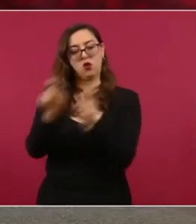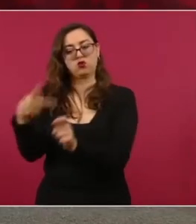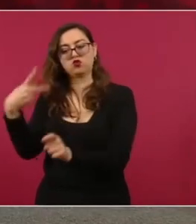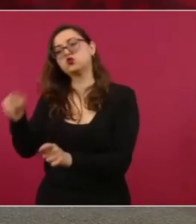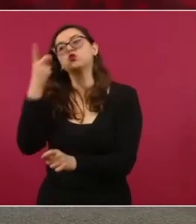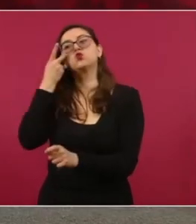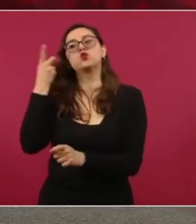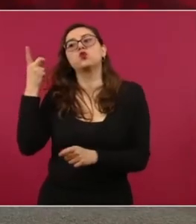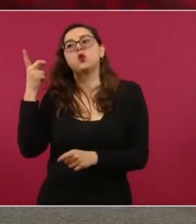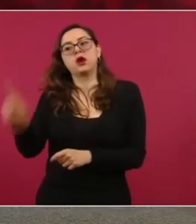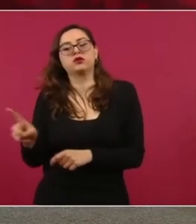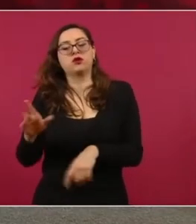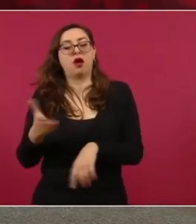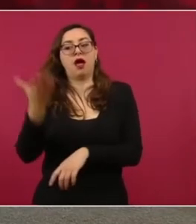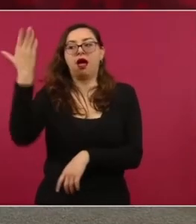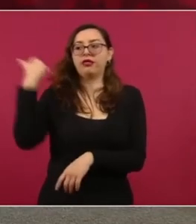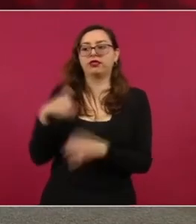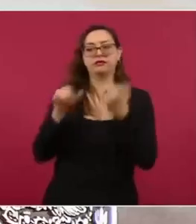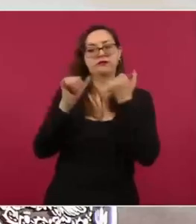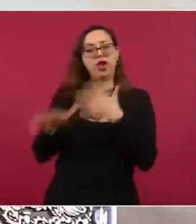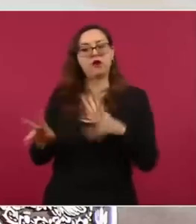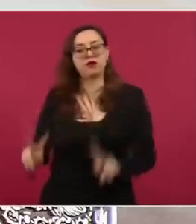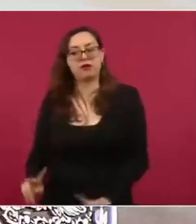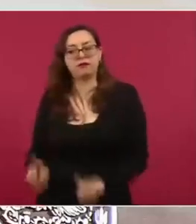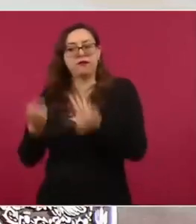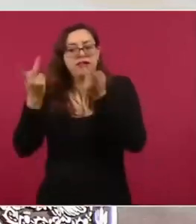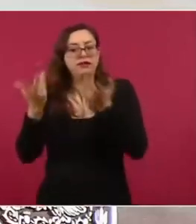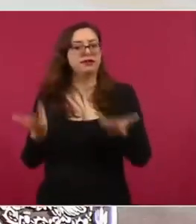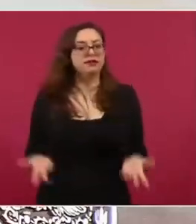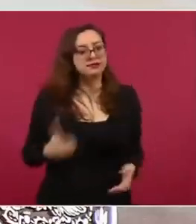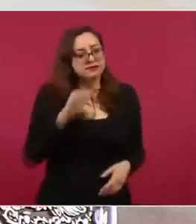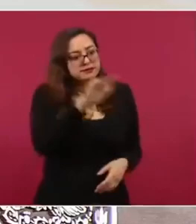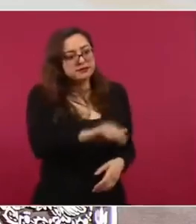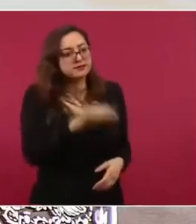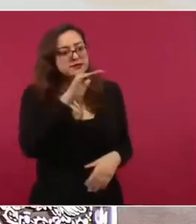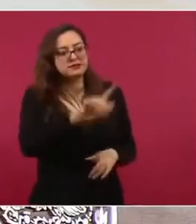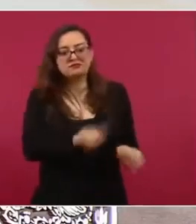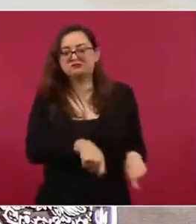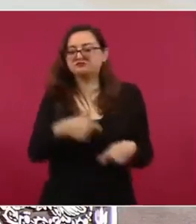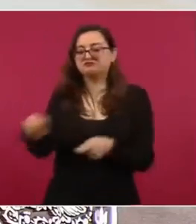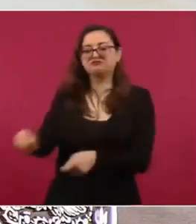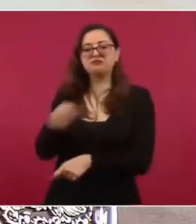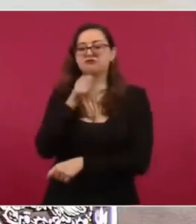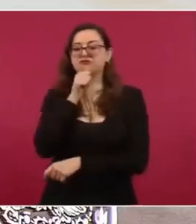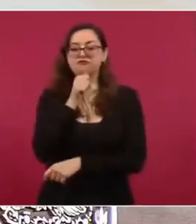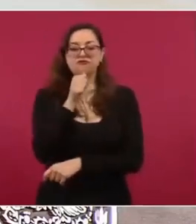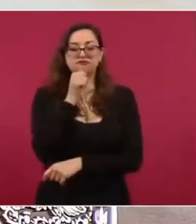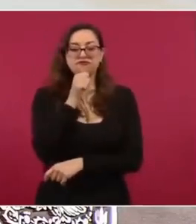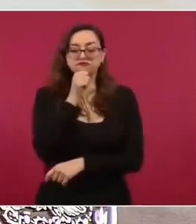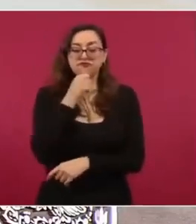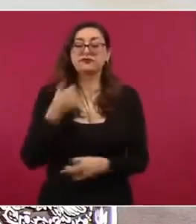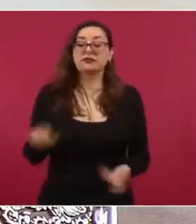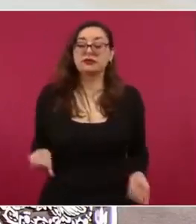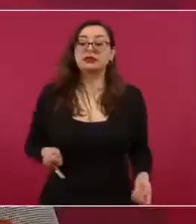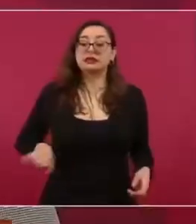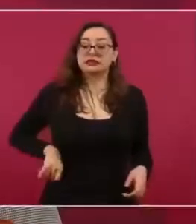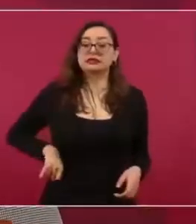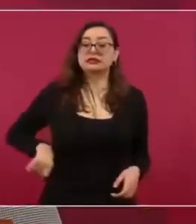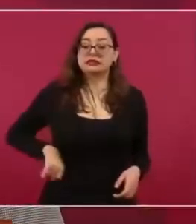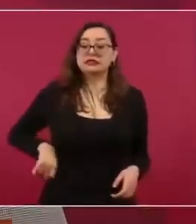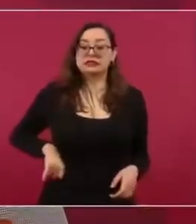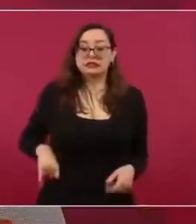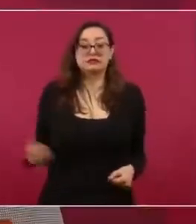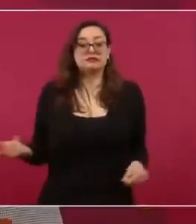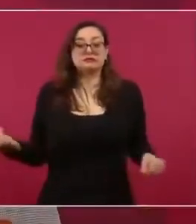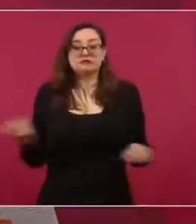no han podido ejecutar su sentencia y regresar el equipo a la asociación civil. Y ese caso es bien interesante, porque ¿qué